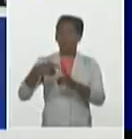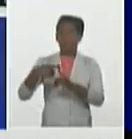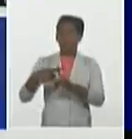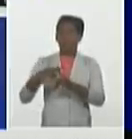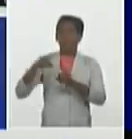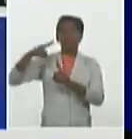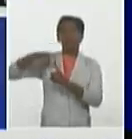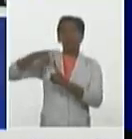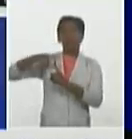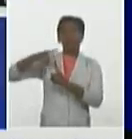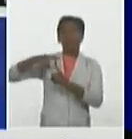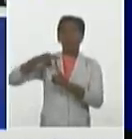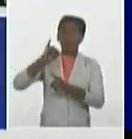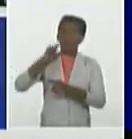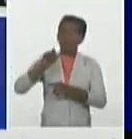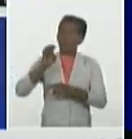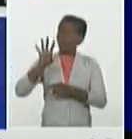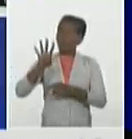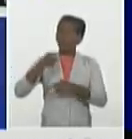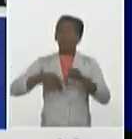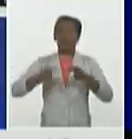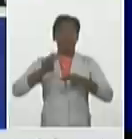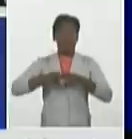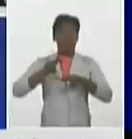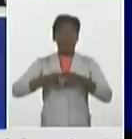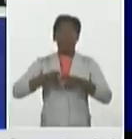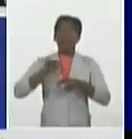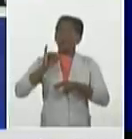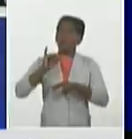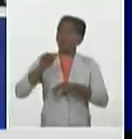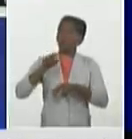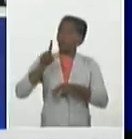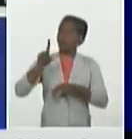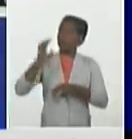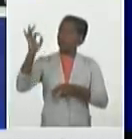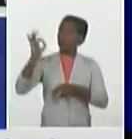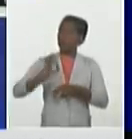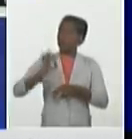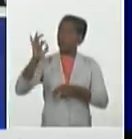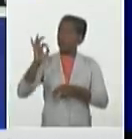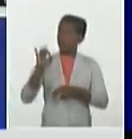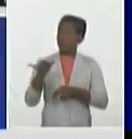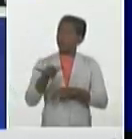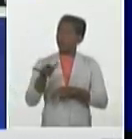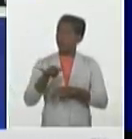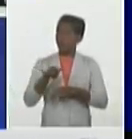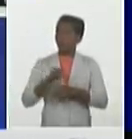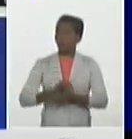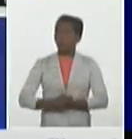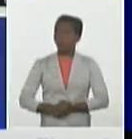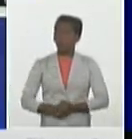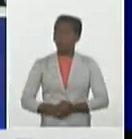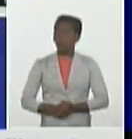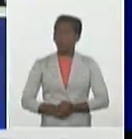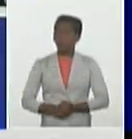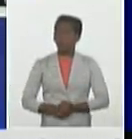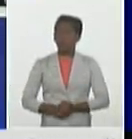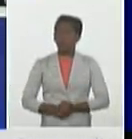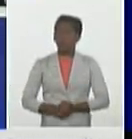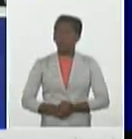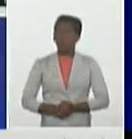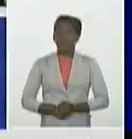% de las muestras analizadas positivas a la COVID-19. Este